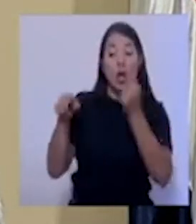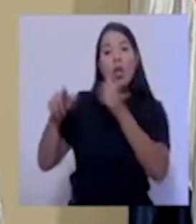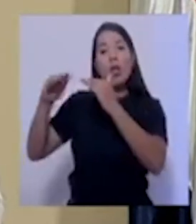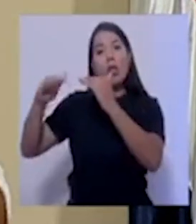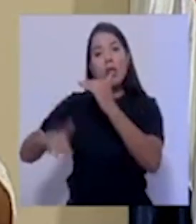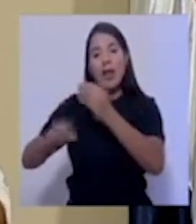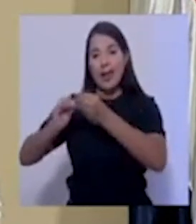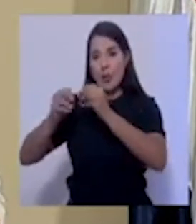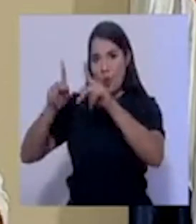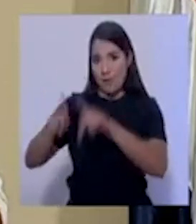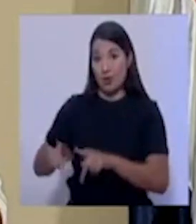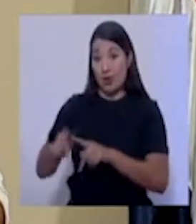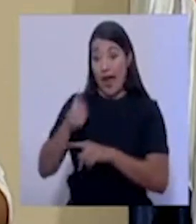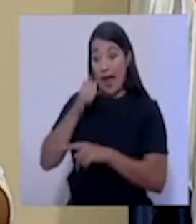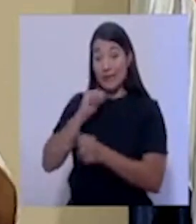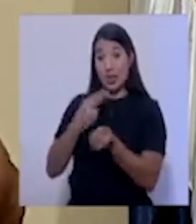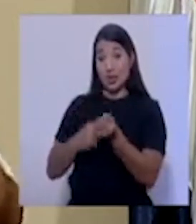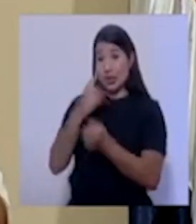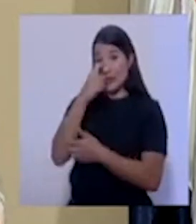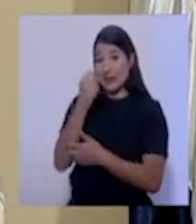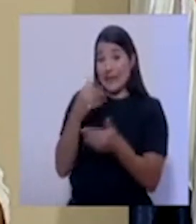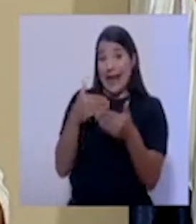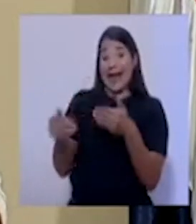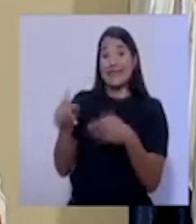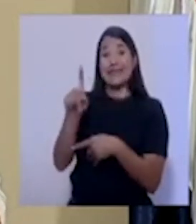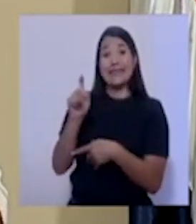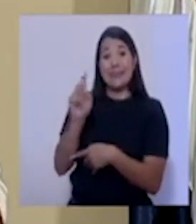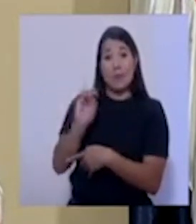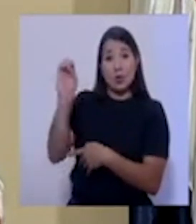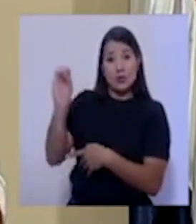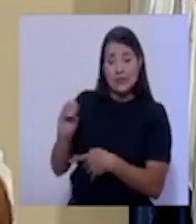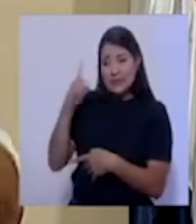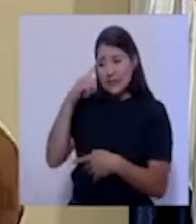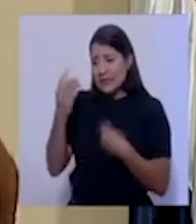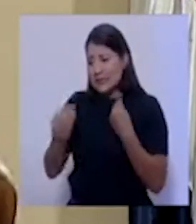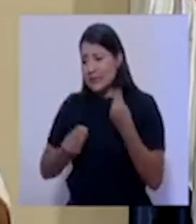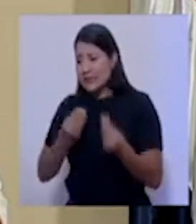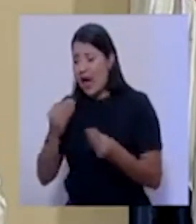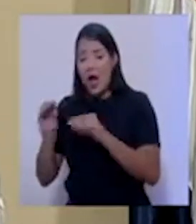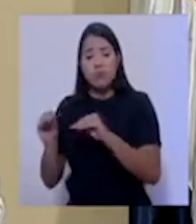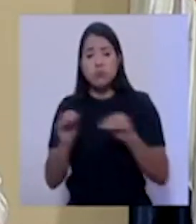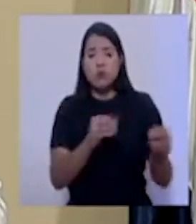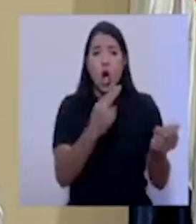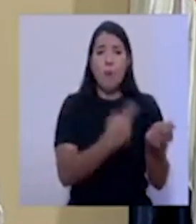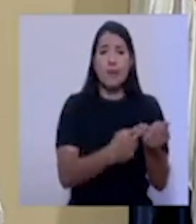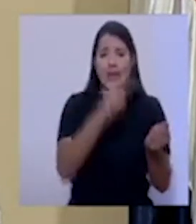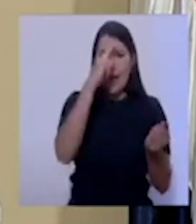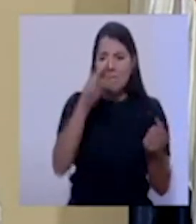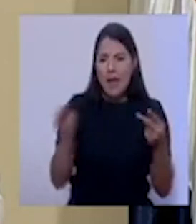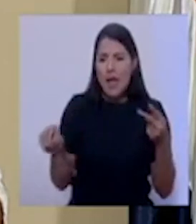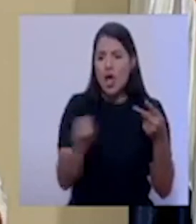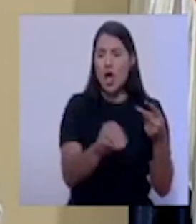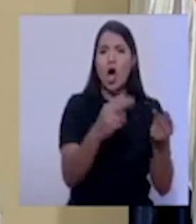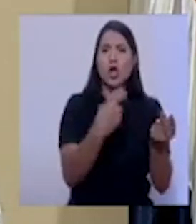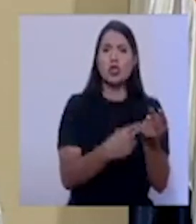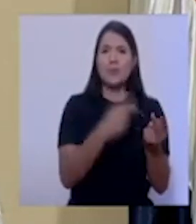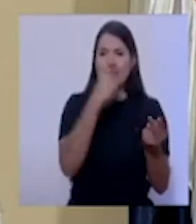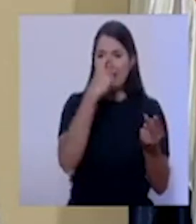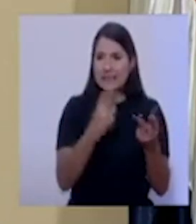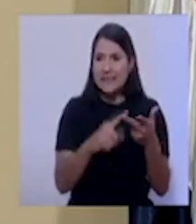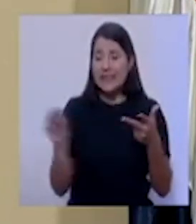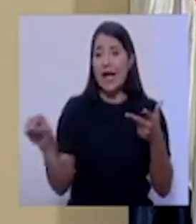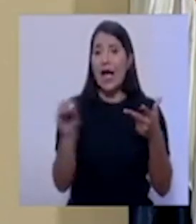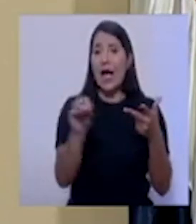100 por ciento y eso nos obligó a distribuir los pacientes entre el Hospital México, entre el Calderón Guardia, entre el Hospital de Heredia y entre el SEACO.